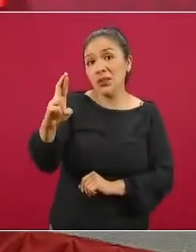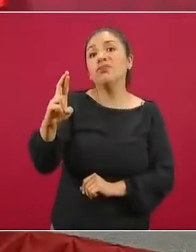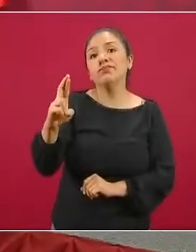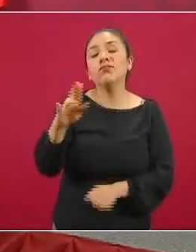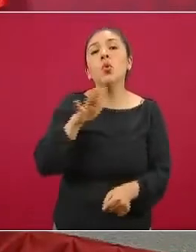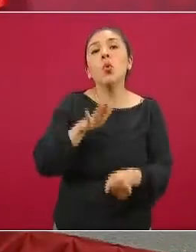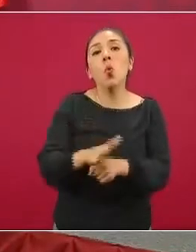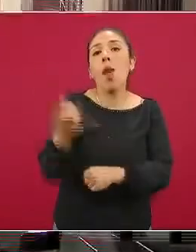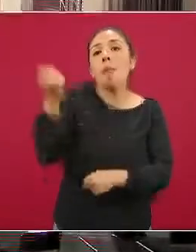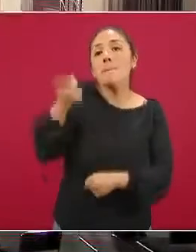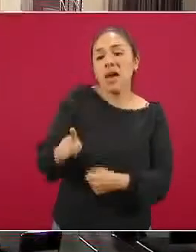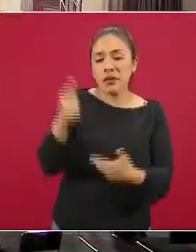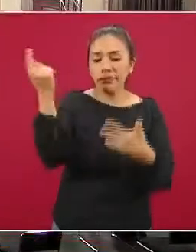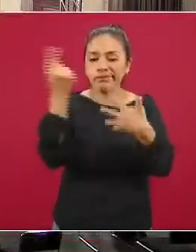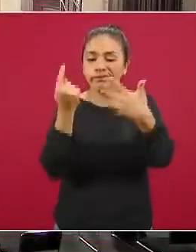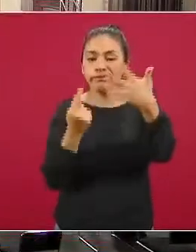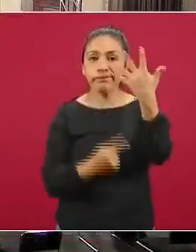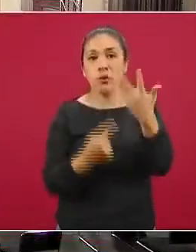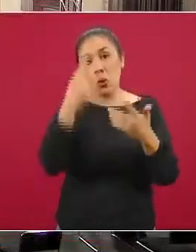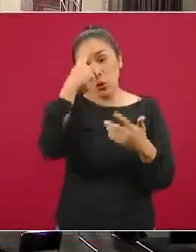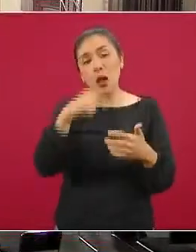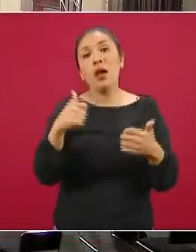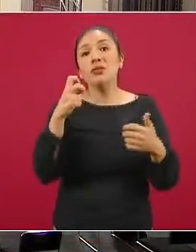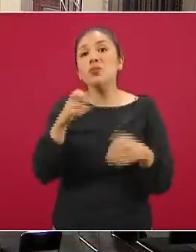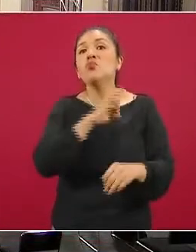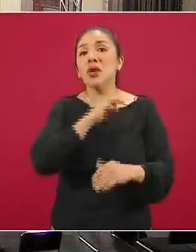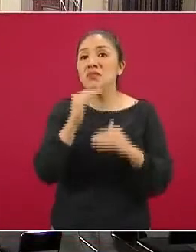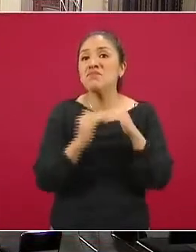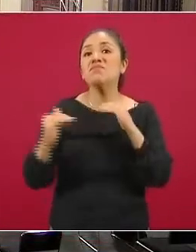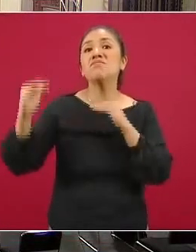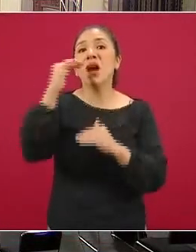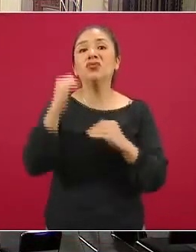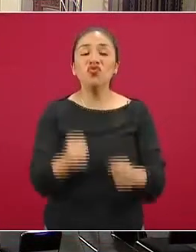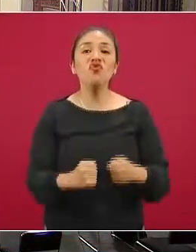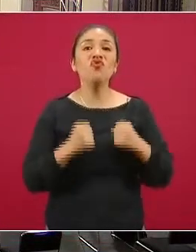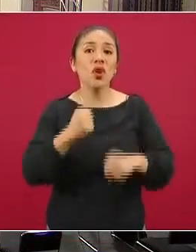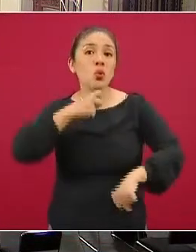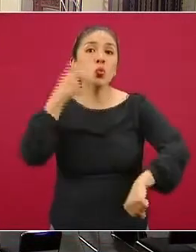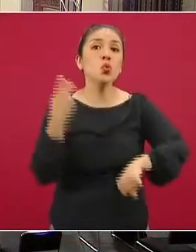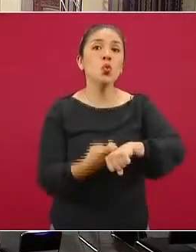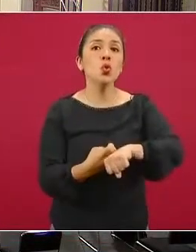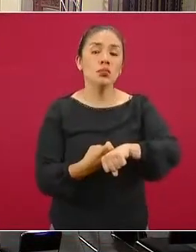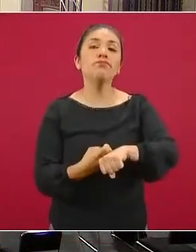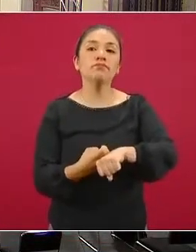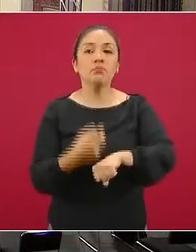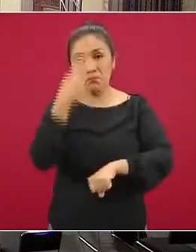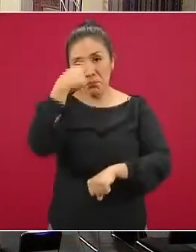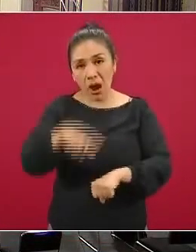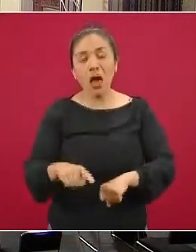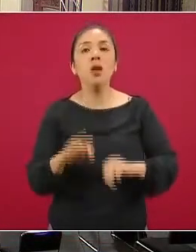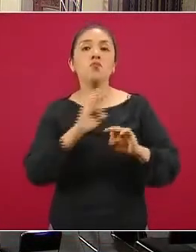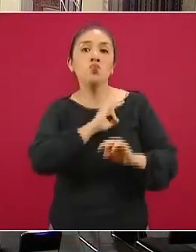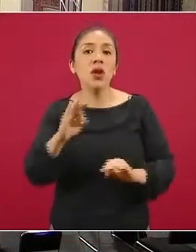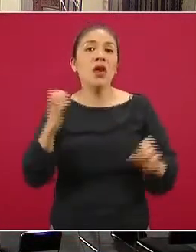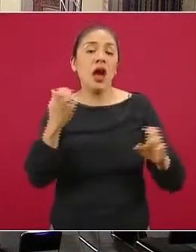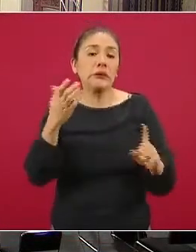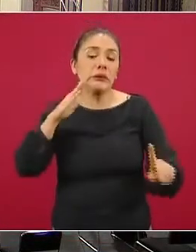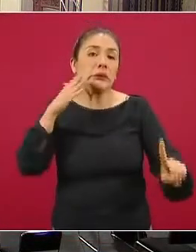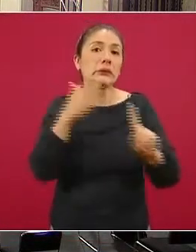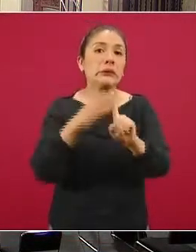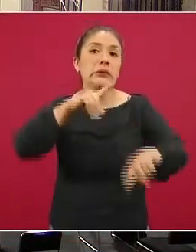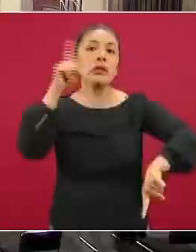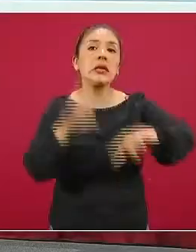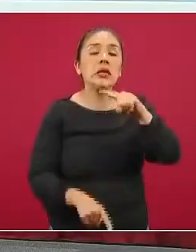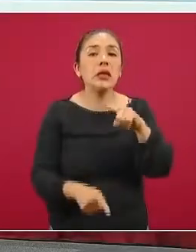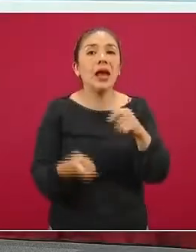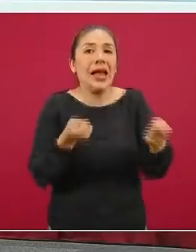las medidas que además de seguro van a subir de intensidad en función de poder cumplir el objetivo de